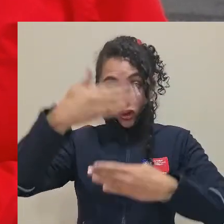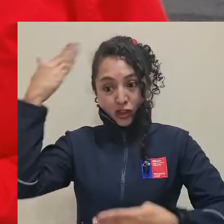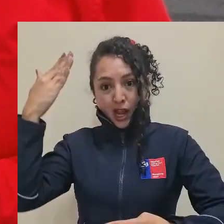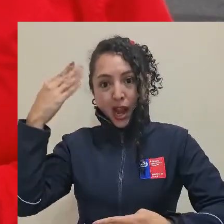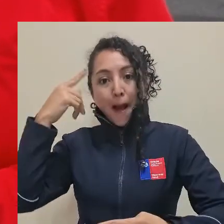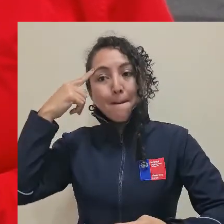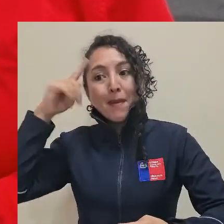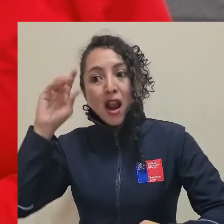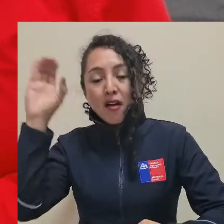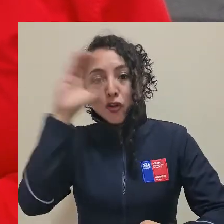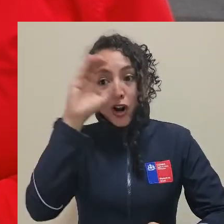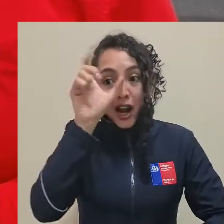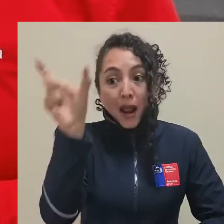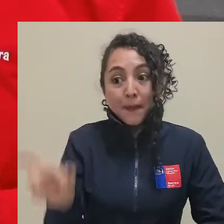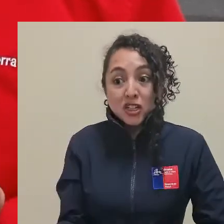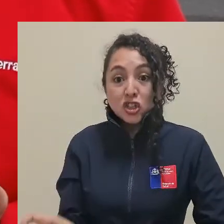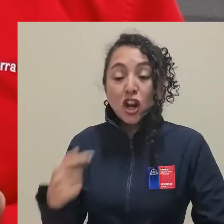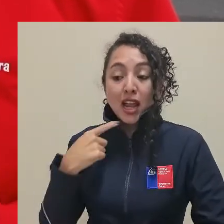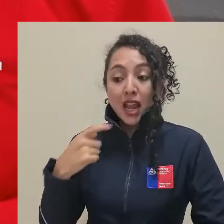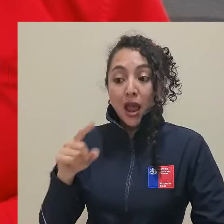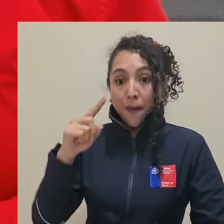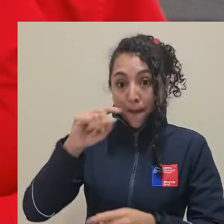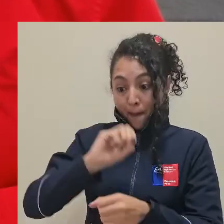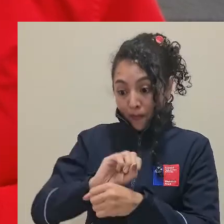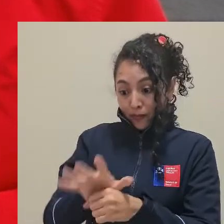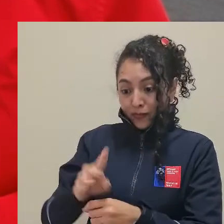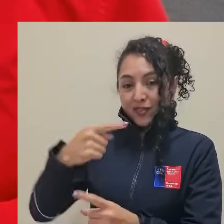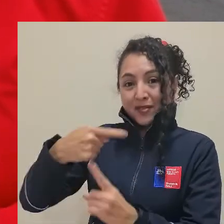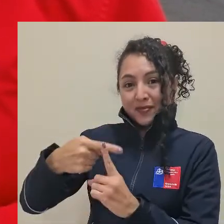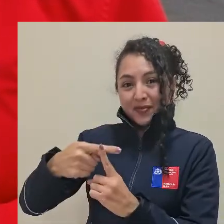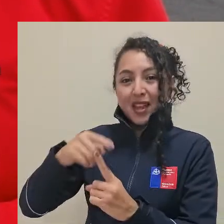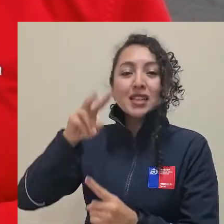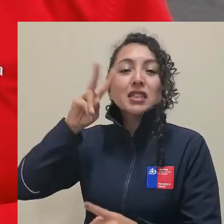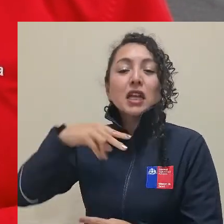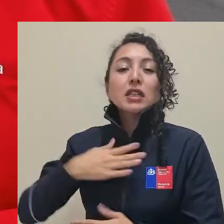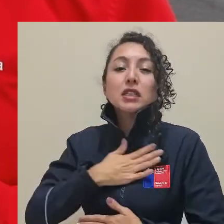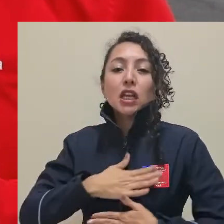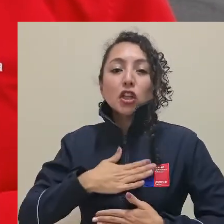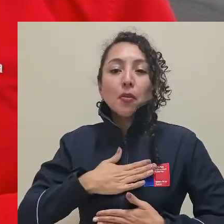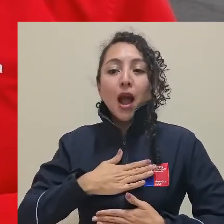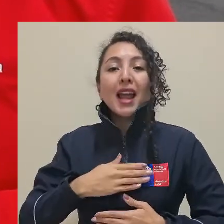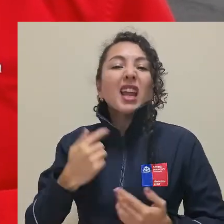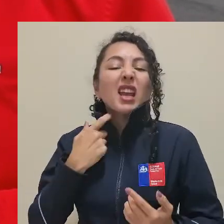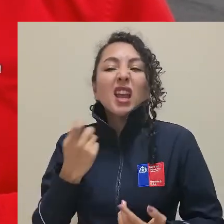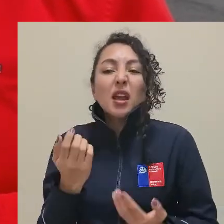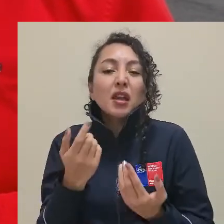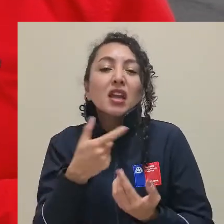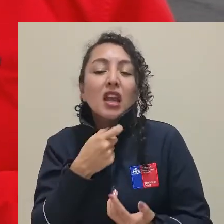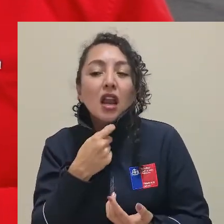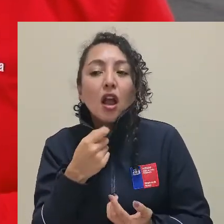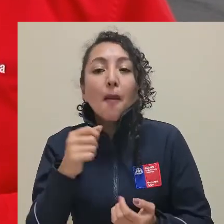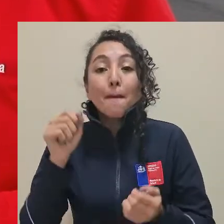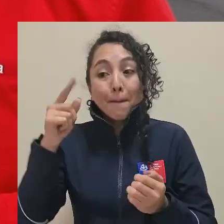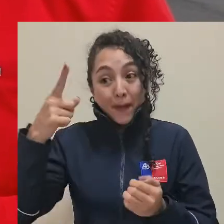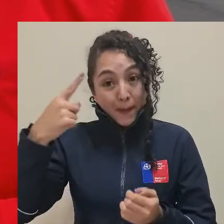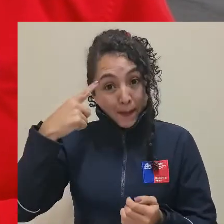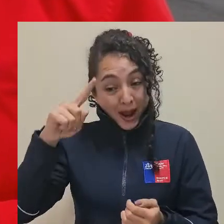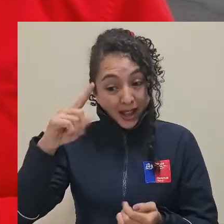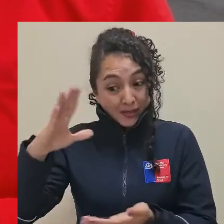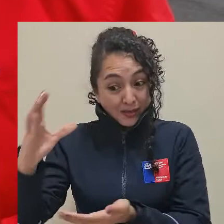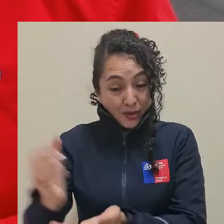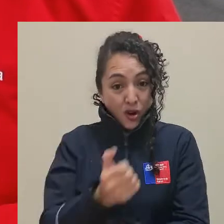búsqueda de los transportistas que sean positivos asintomáticos. Con esto vamos a lograr a los